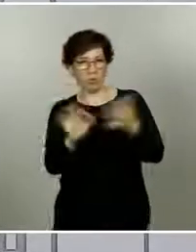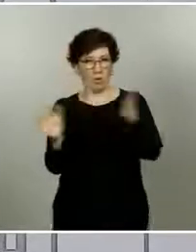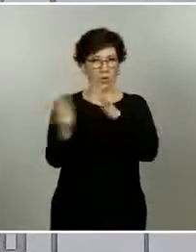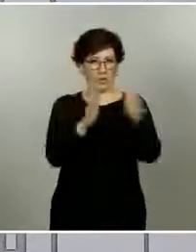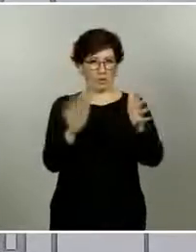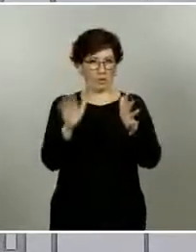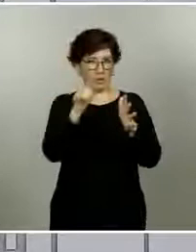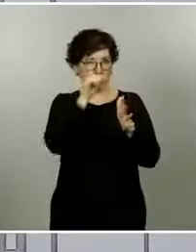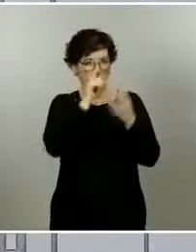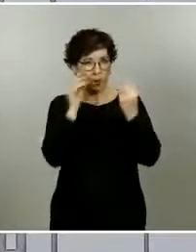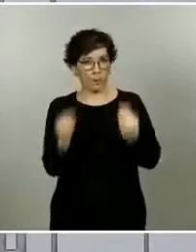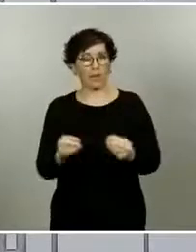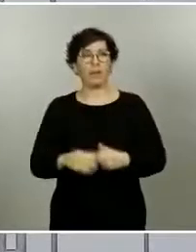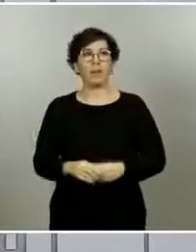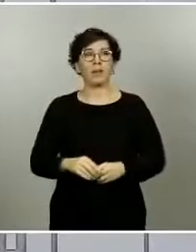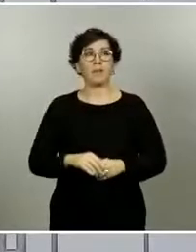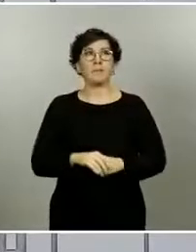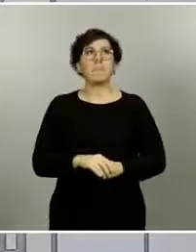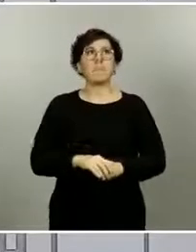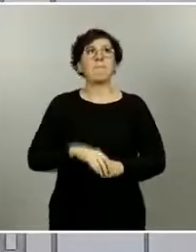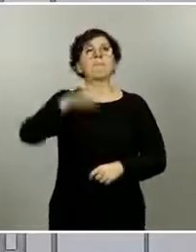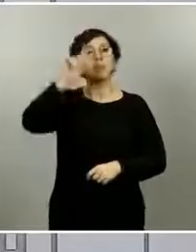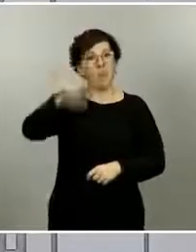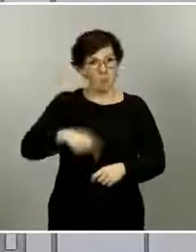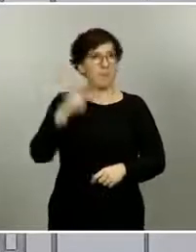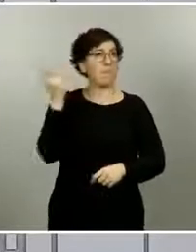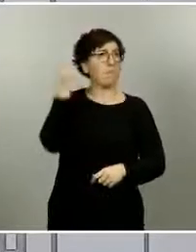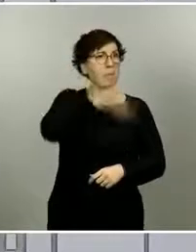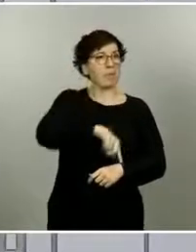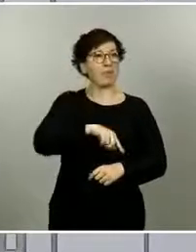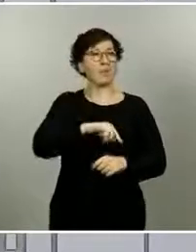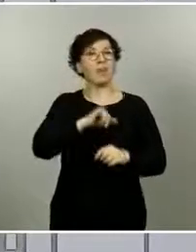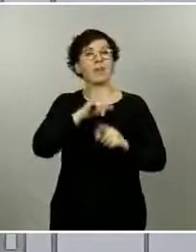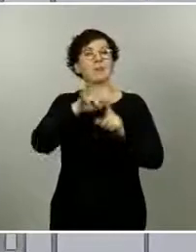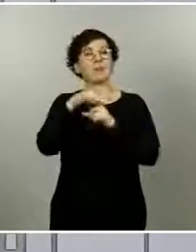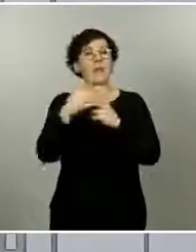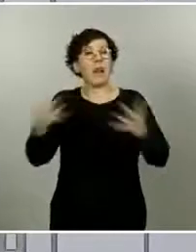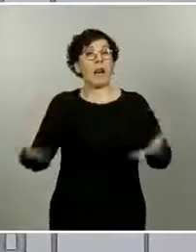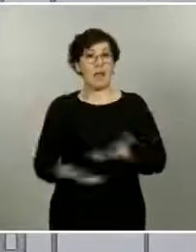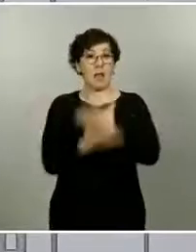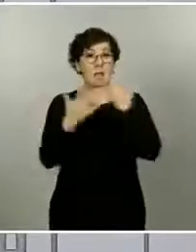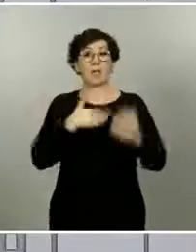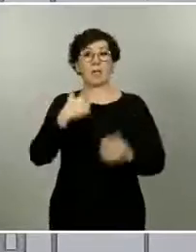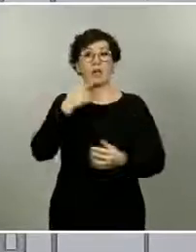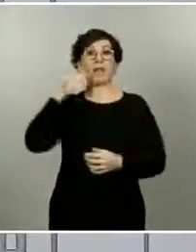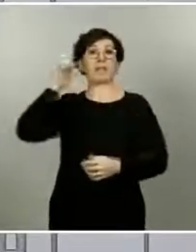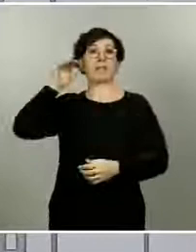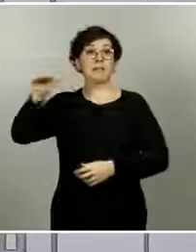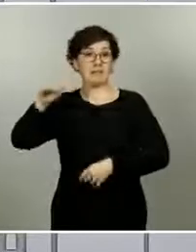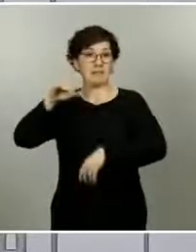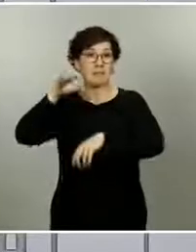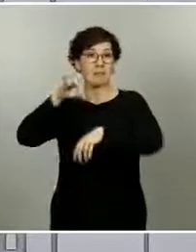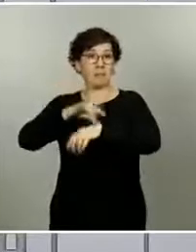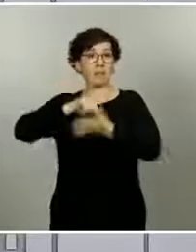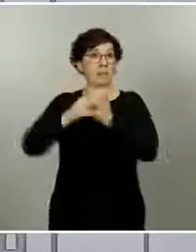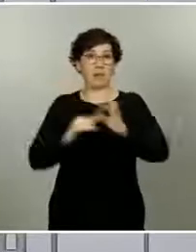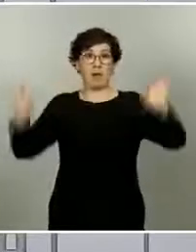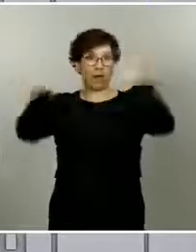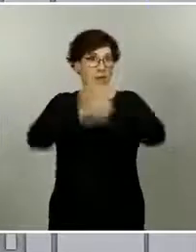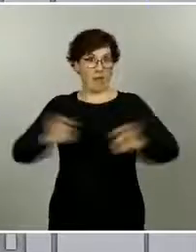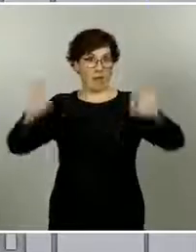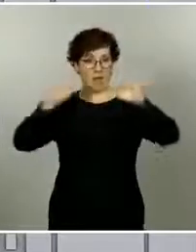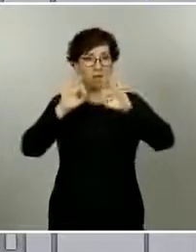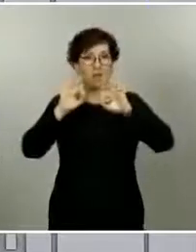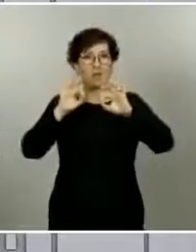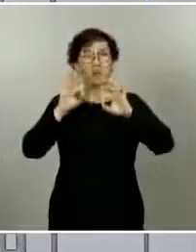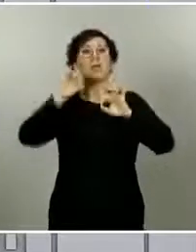recuerdo mal. Sabíamos también que había muchos casos leves que no acudían al sistema y también sabíamos que durante la fase